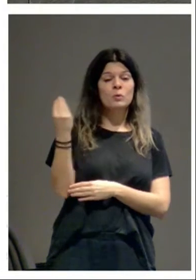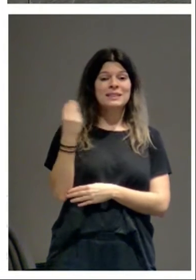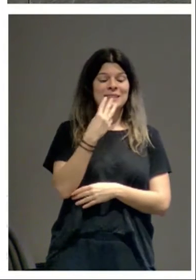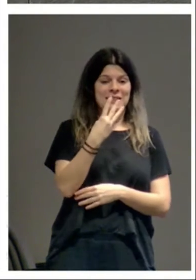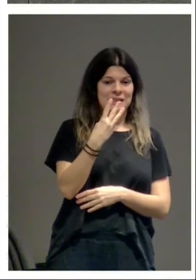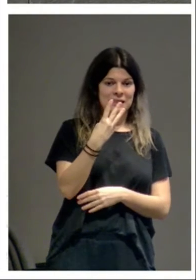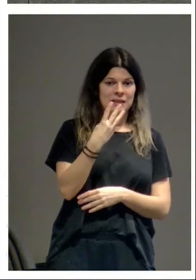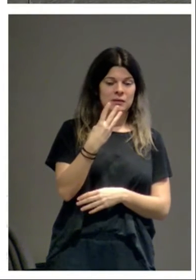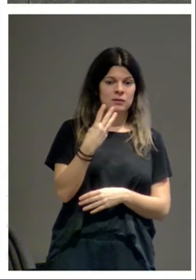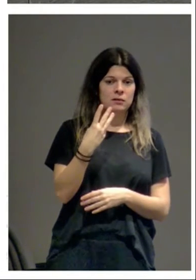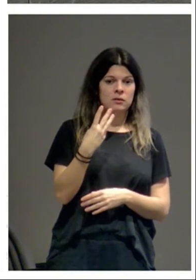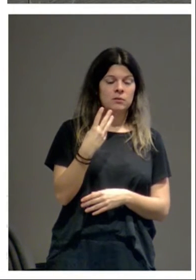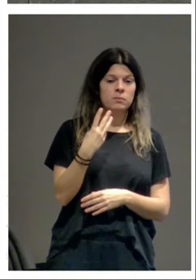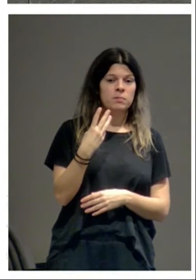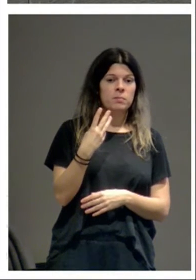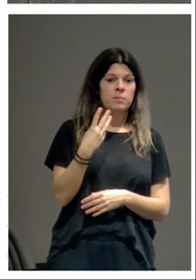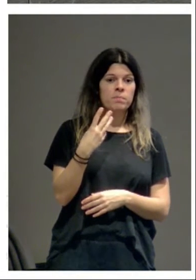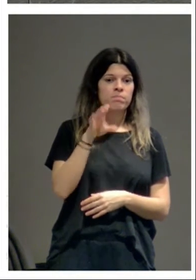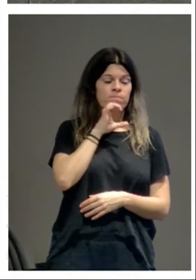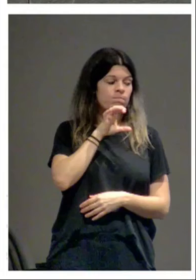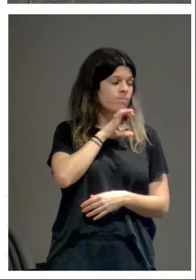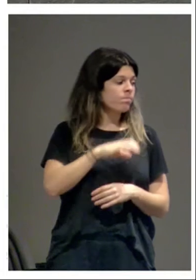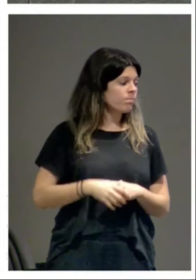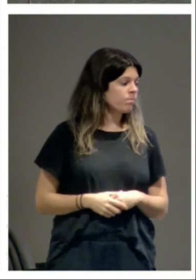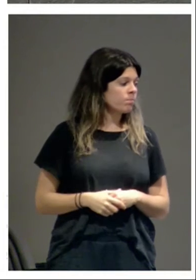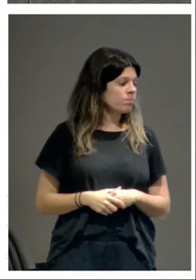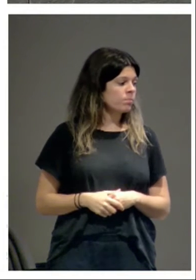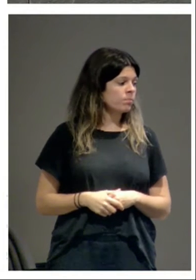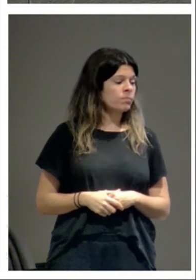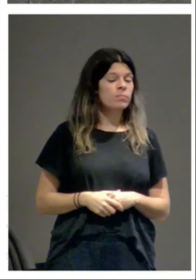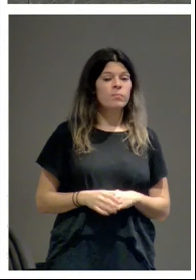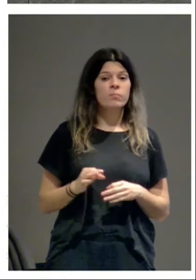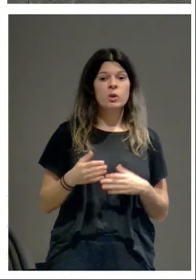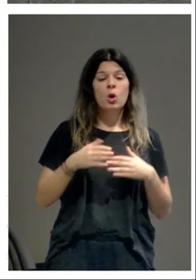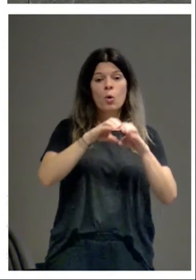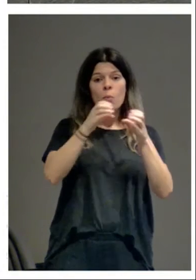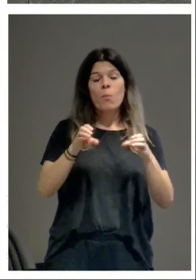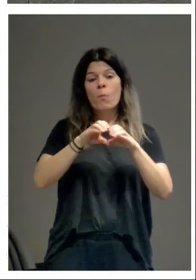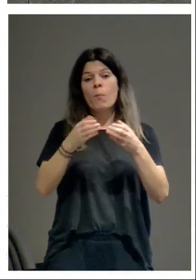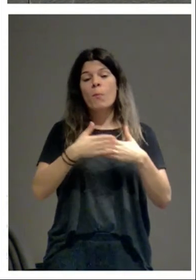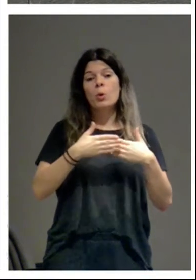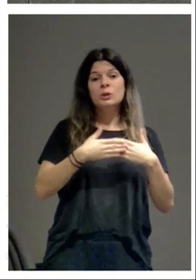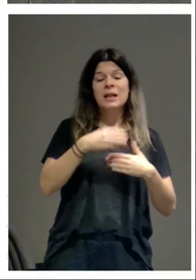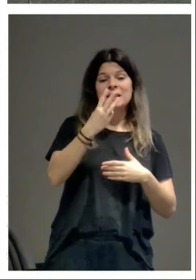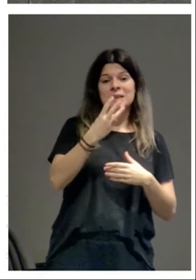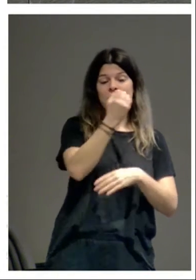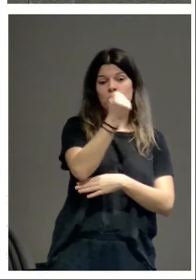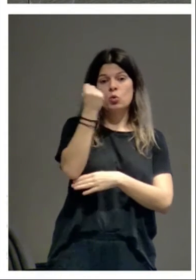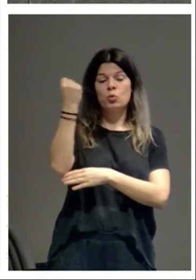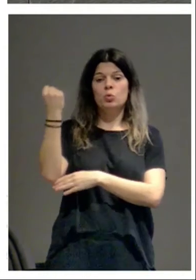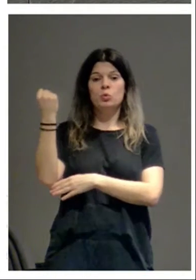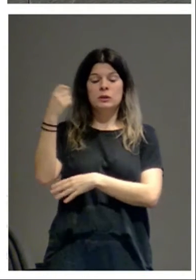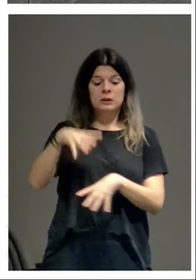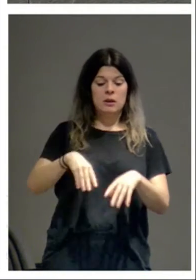centro. pues qué curioso, qué abundancia hay de portadas con tres columnas y tres arquivoltas en el entorno de